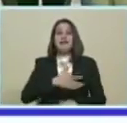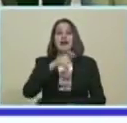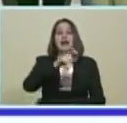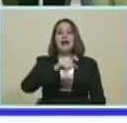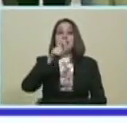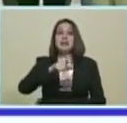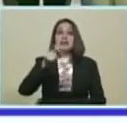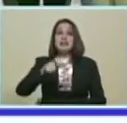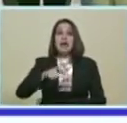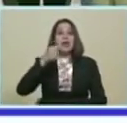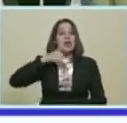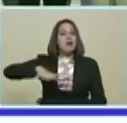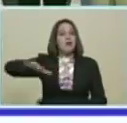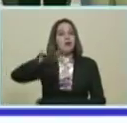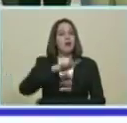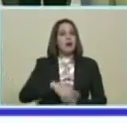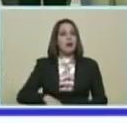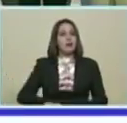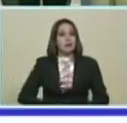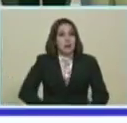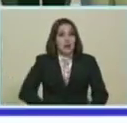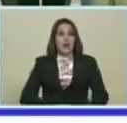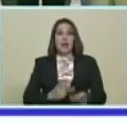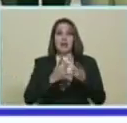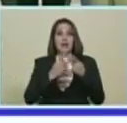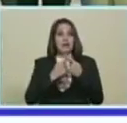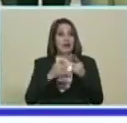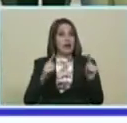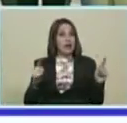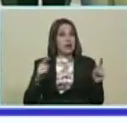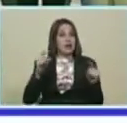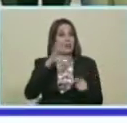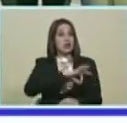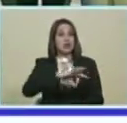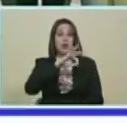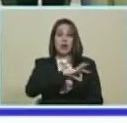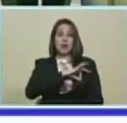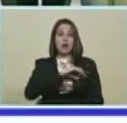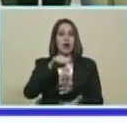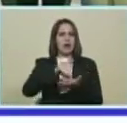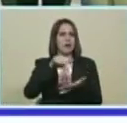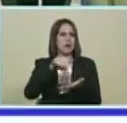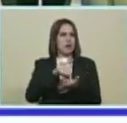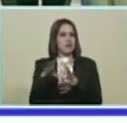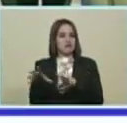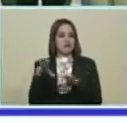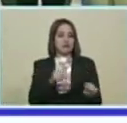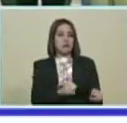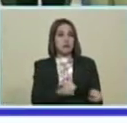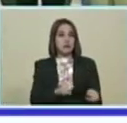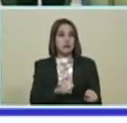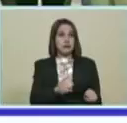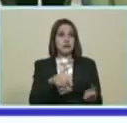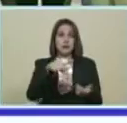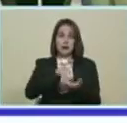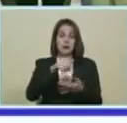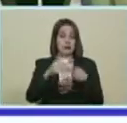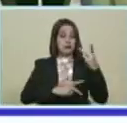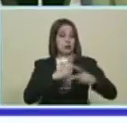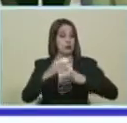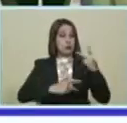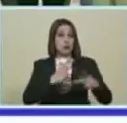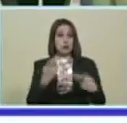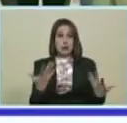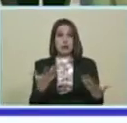necesidades De nuestro pueblo Esa la diferencia Entre el socialismo Y el capitalismo El capitalismo Produce Para tener Cada vez más